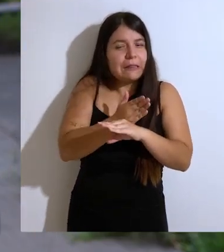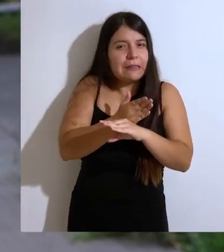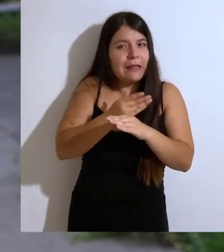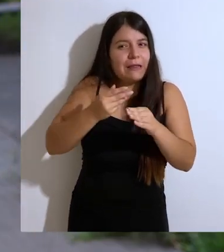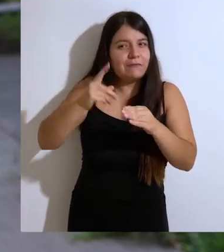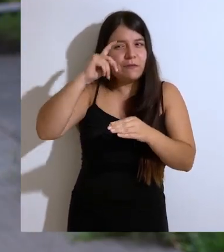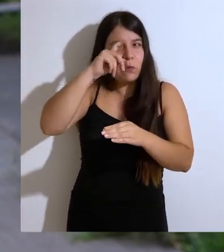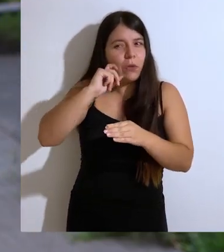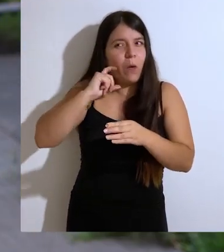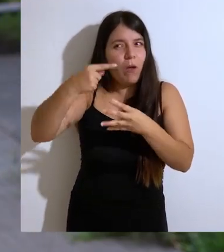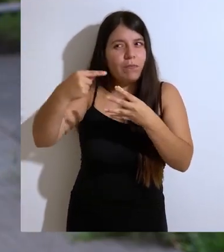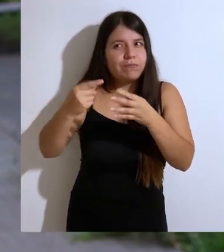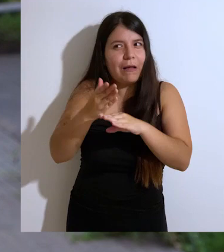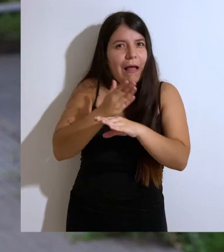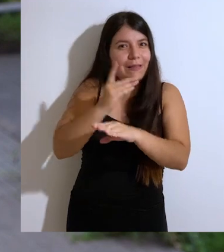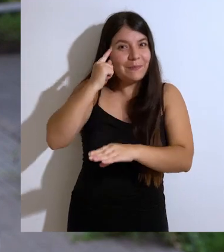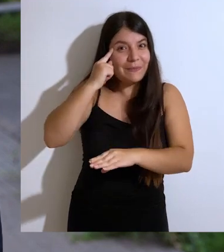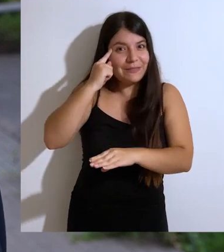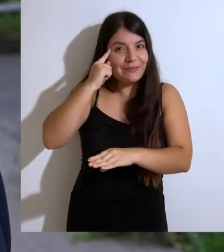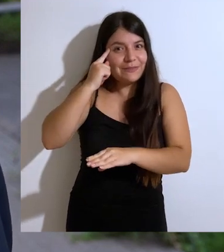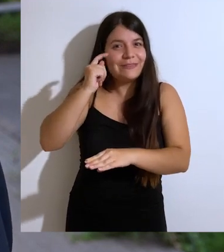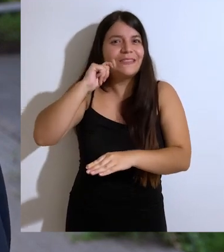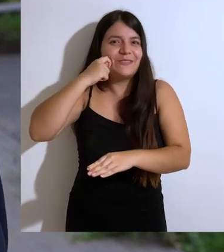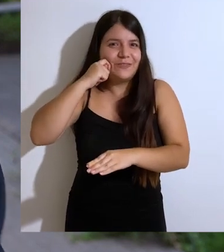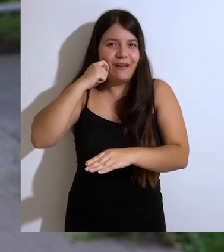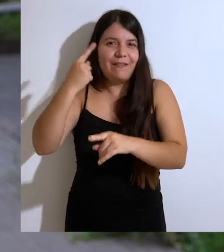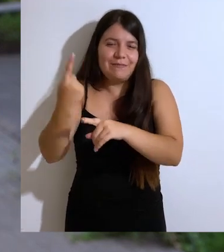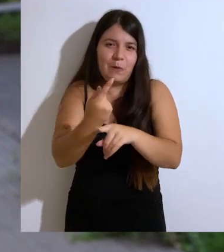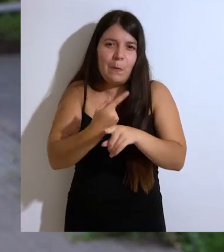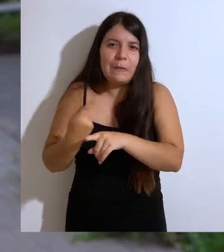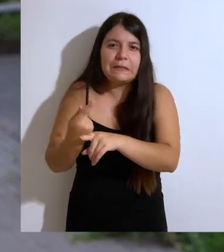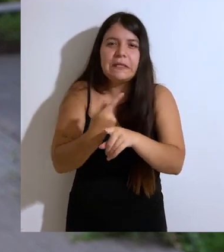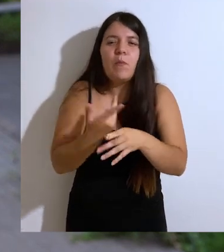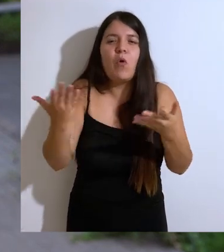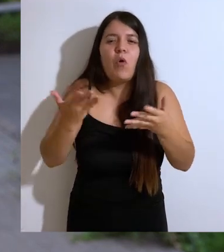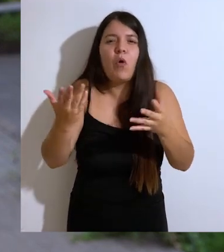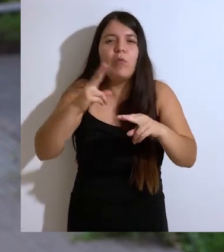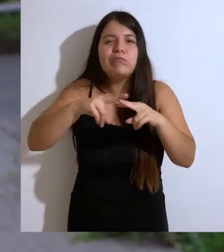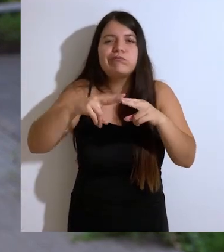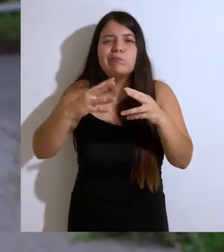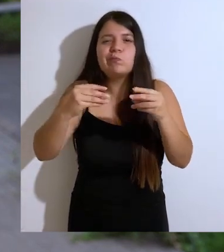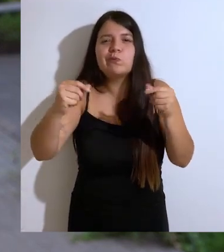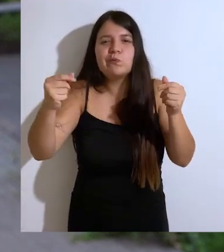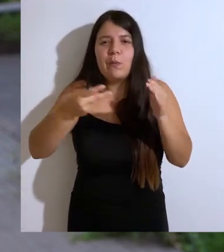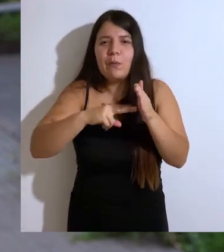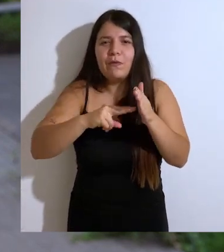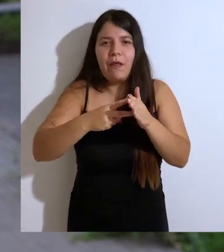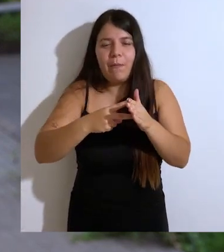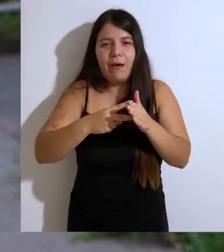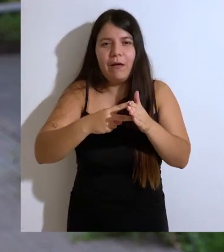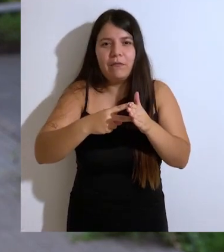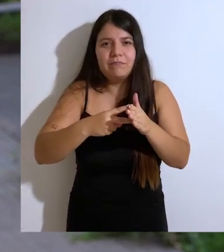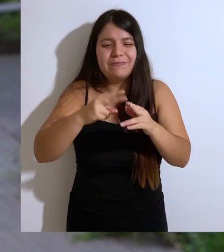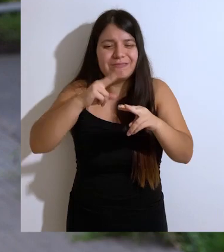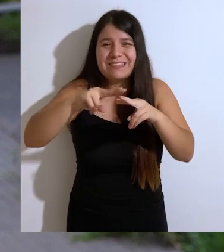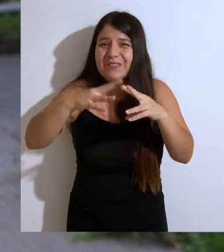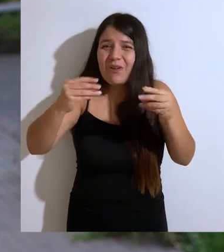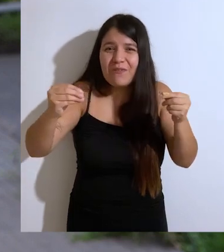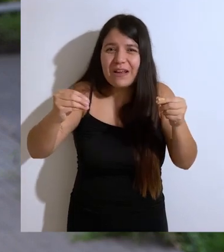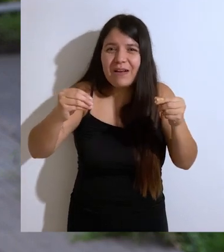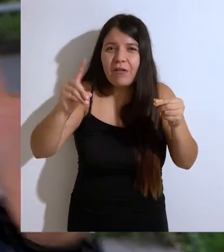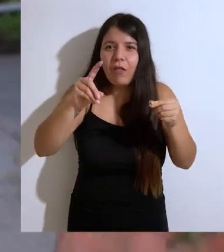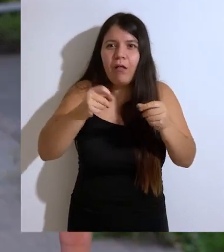a las posibles dificultades que vamos a tener, conversando la manera de resolver los problemas que podamos tener, de